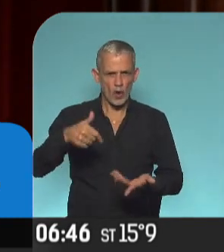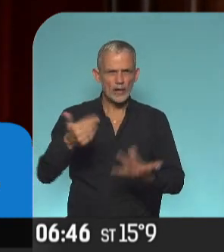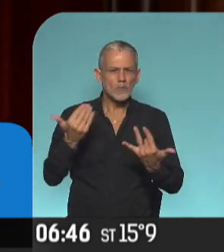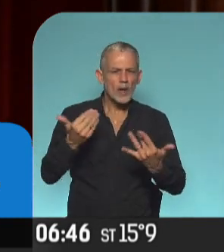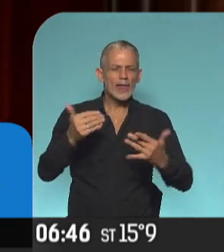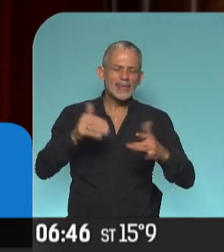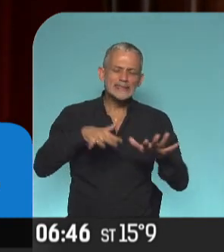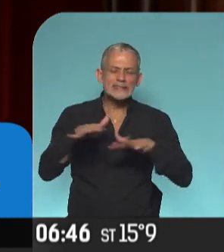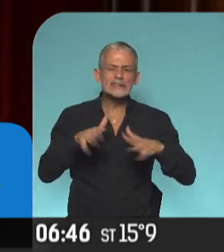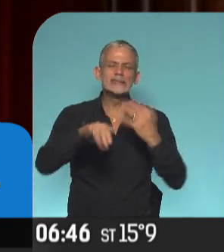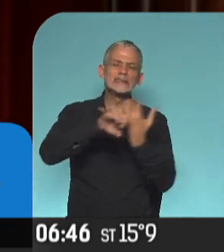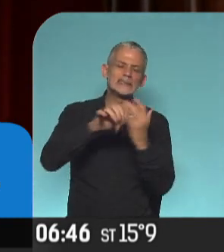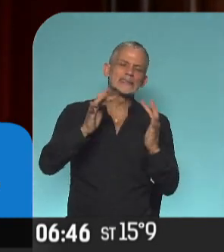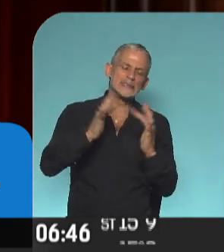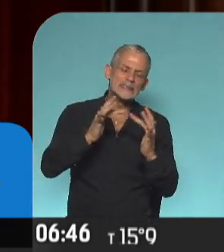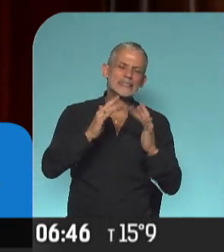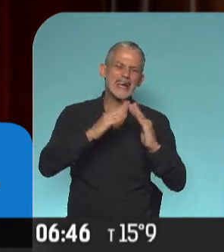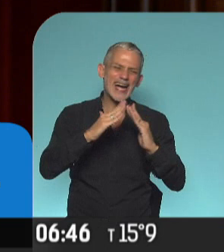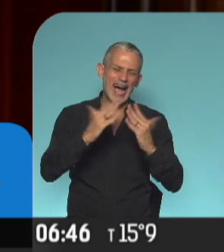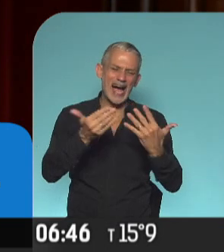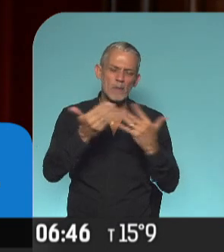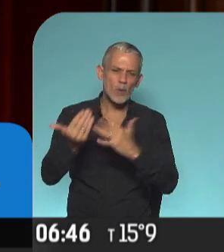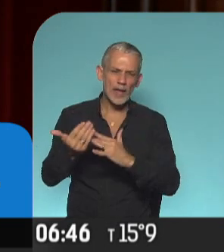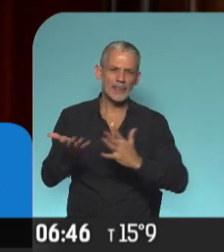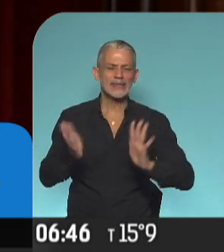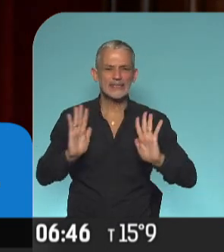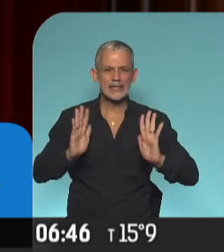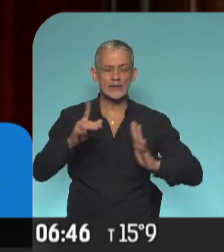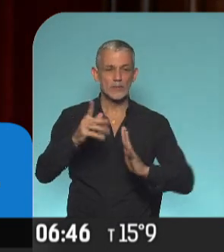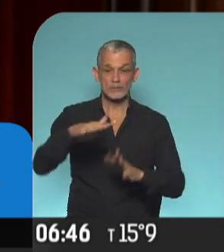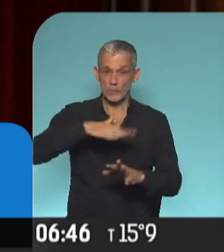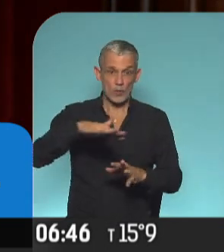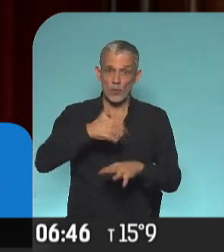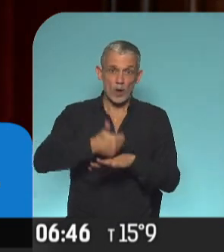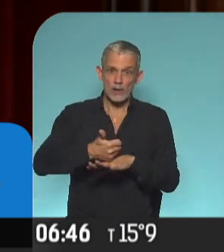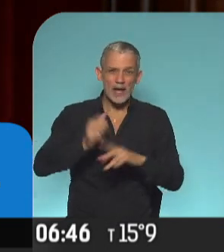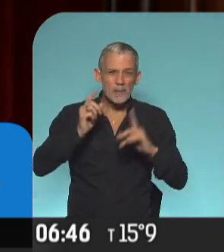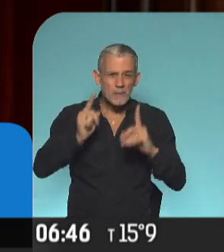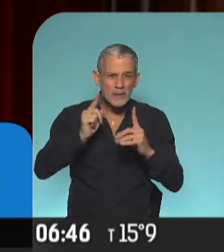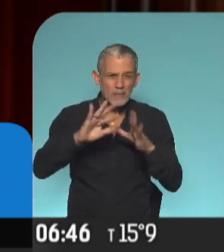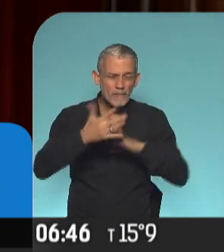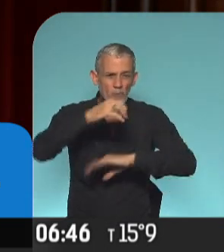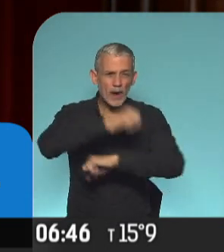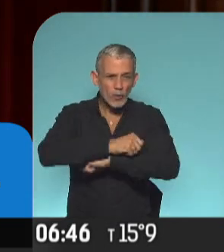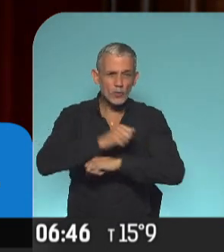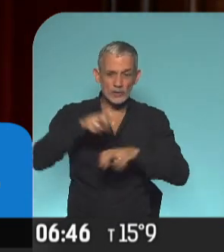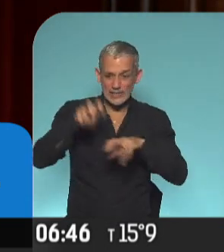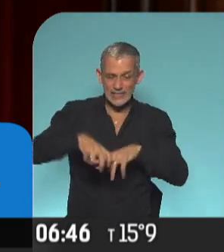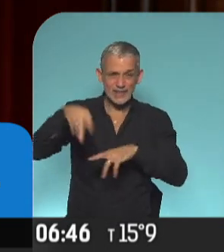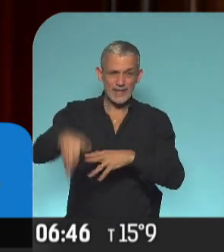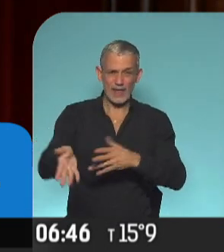situación semi-virtual, hace que uno tenga que, desde el lugar que está, tener la misma conducta que sentado en una banca.